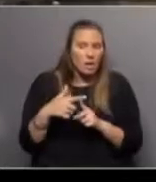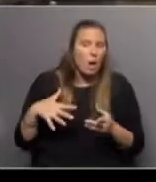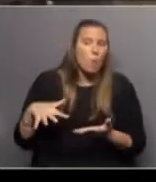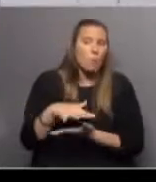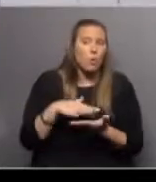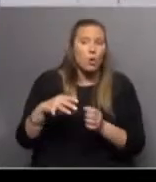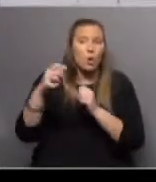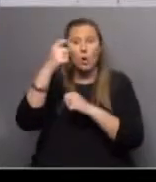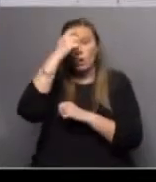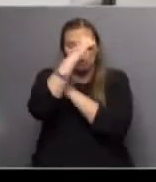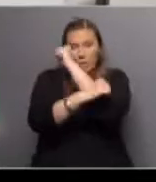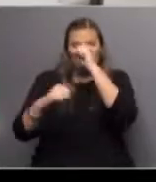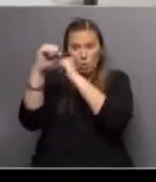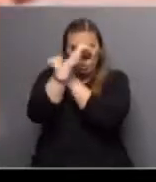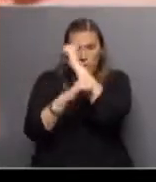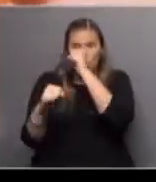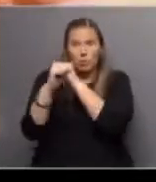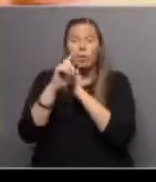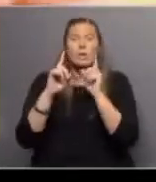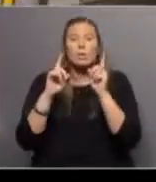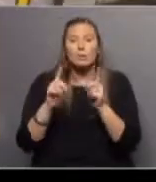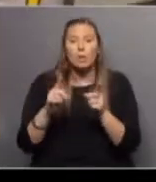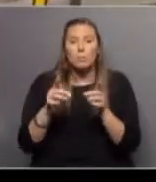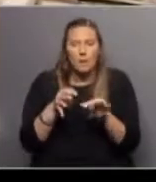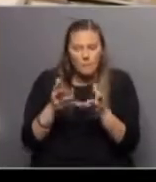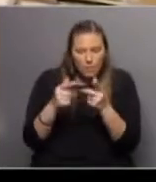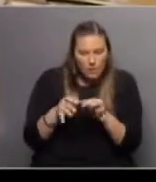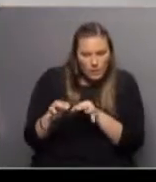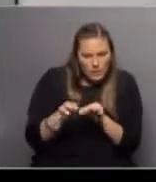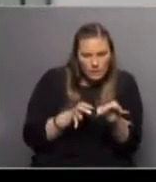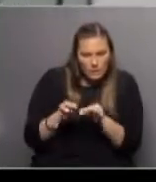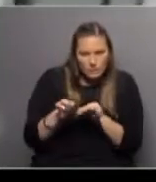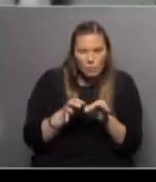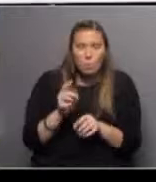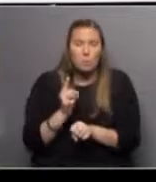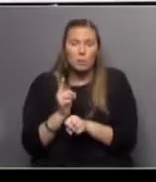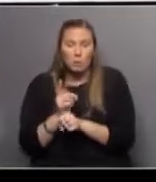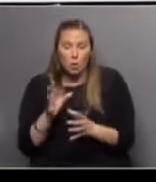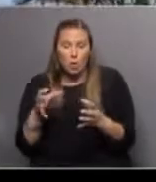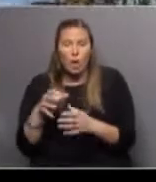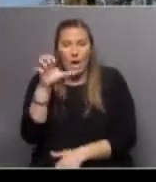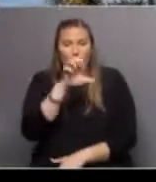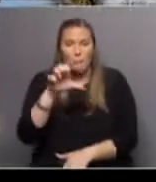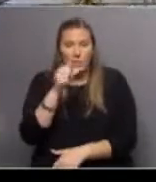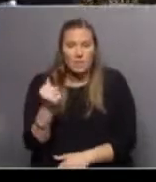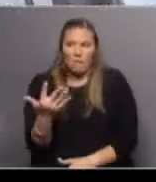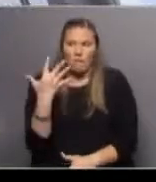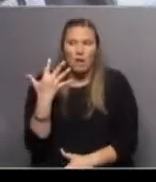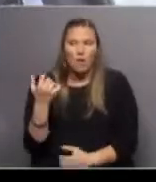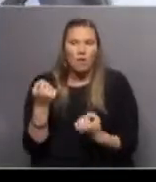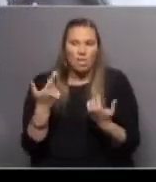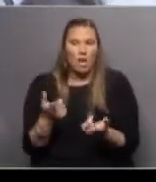tecnológico y es un polo logístico. Por un lado el conglomerado de empresas de alto valor agregado